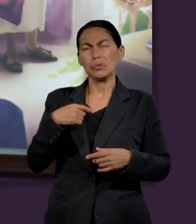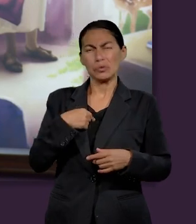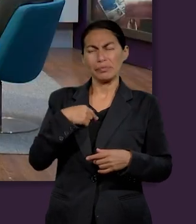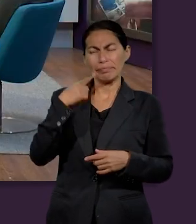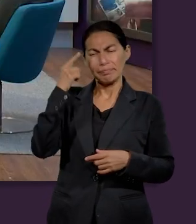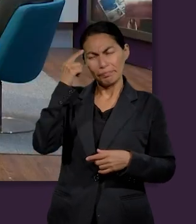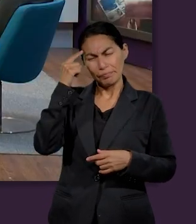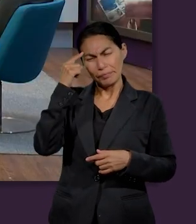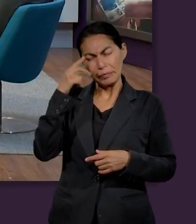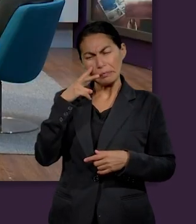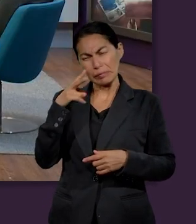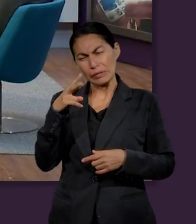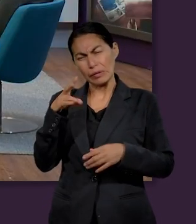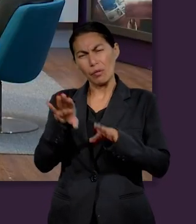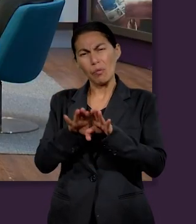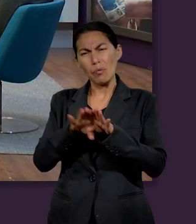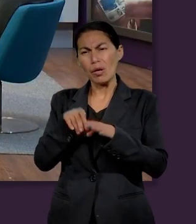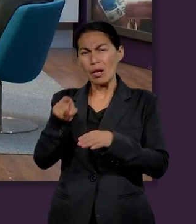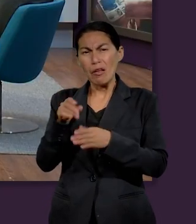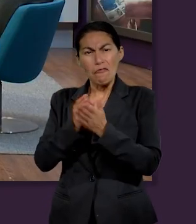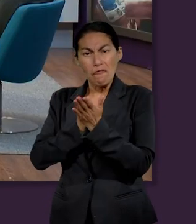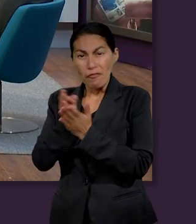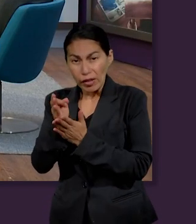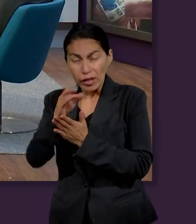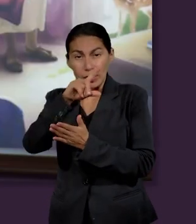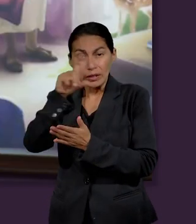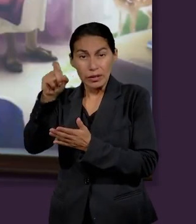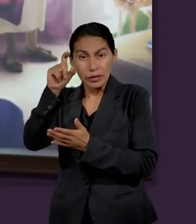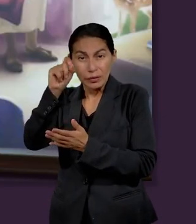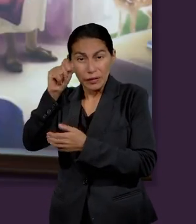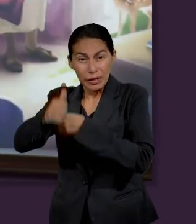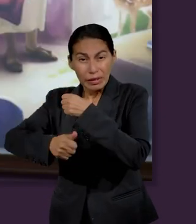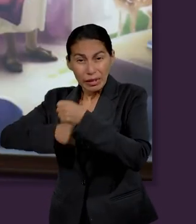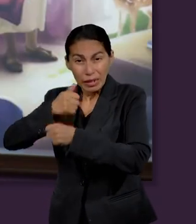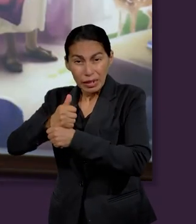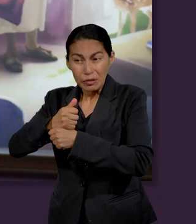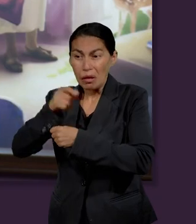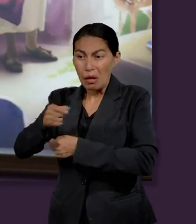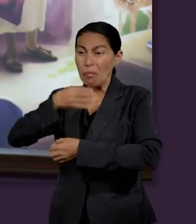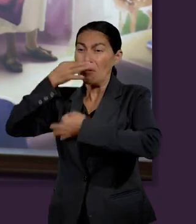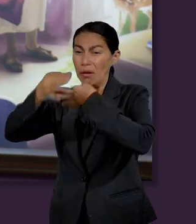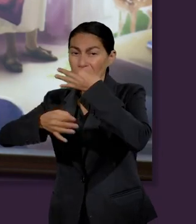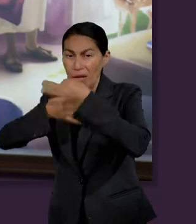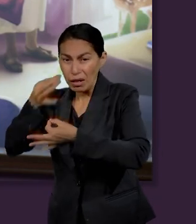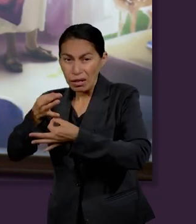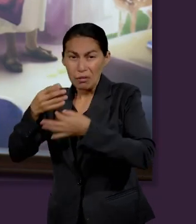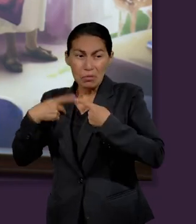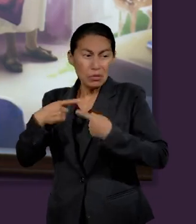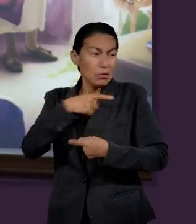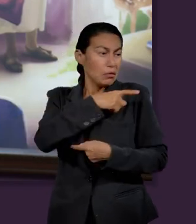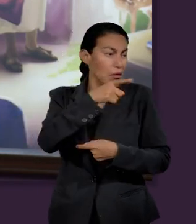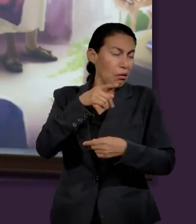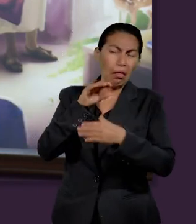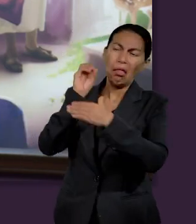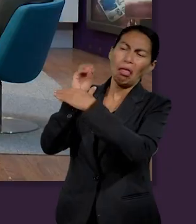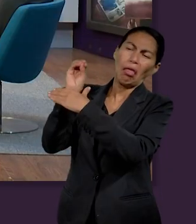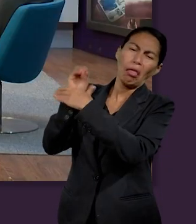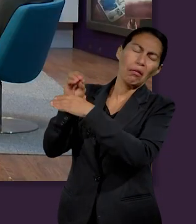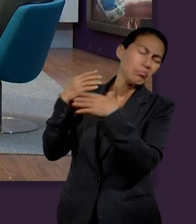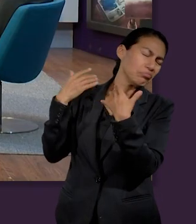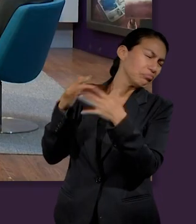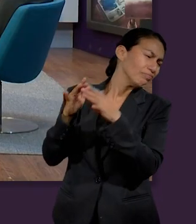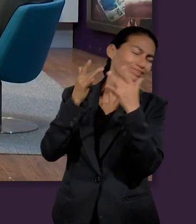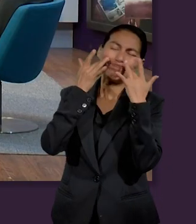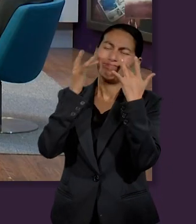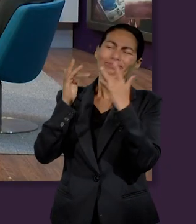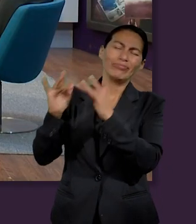atención y más que nada es cómo él se mantuvo firme durante 120 años predicando la palabra de Dios, aun cuando nadie se